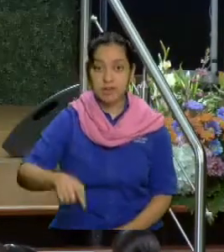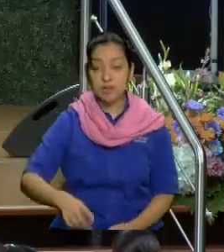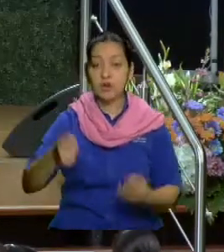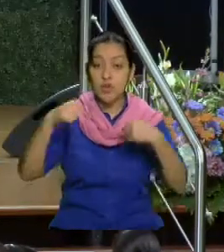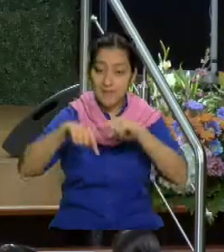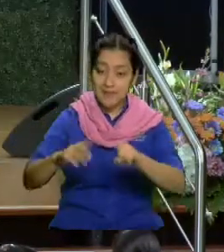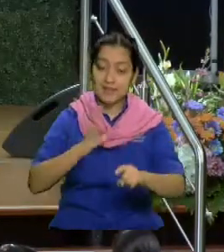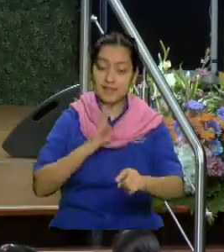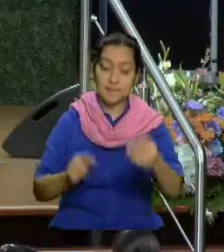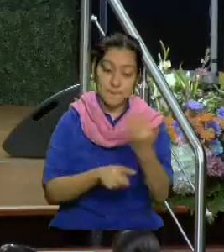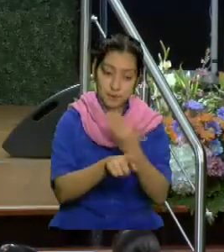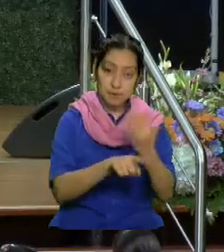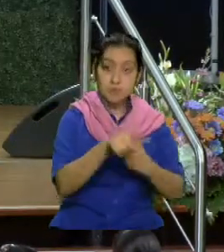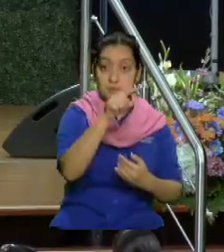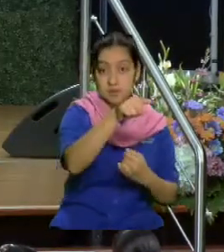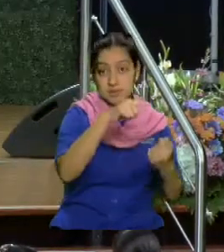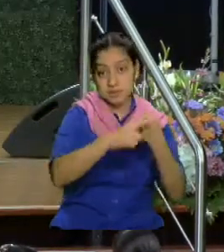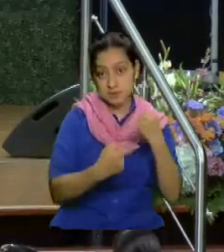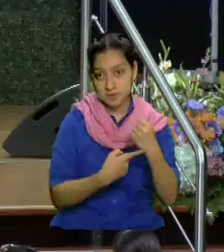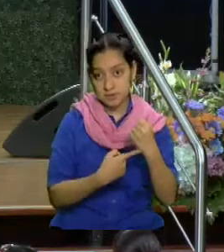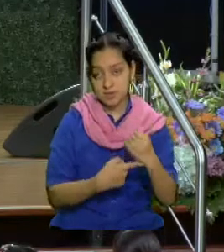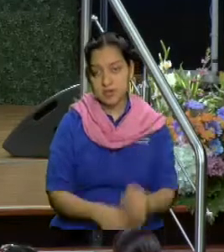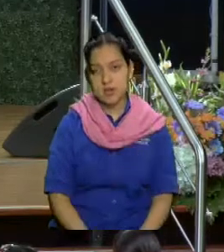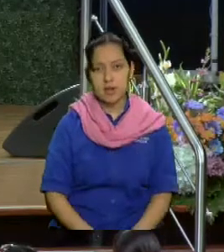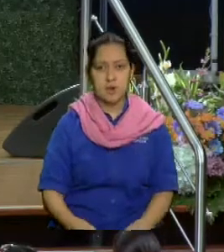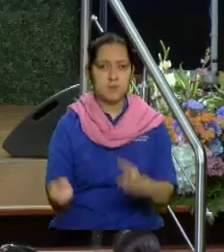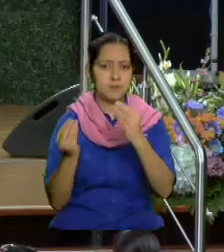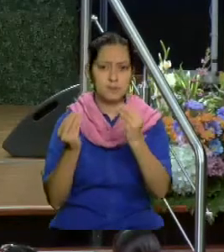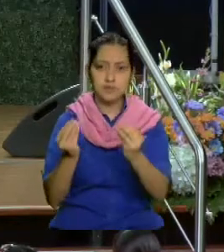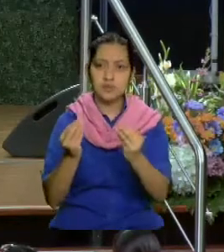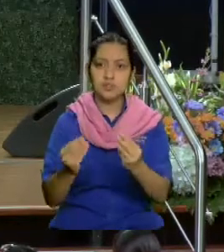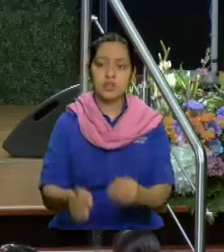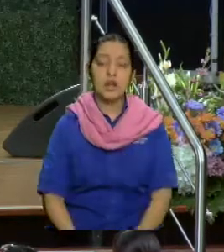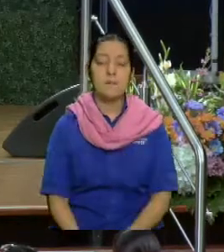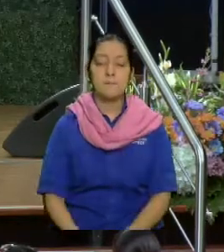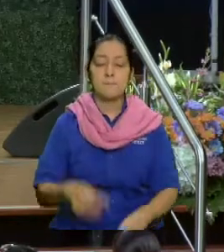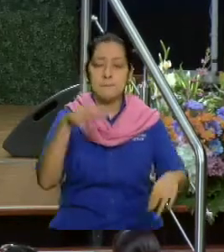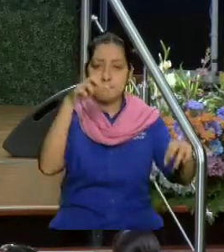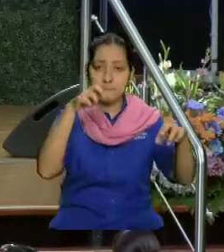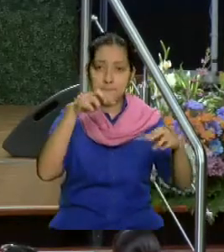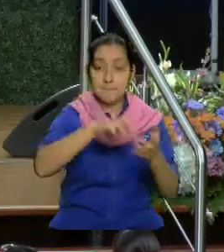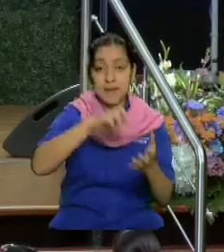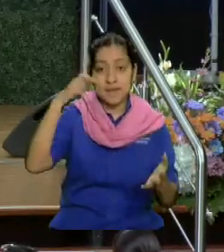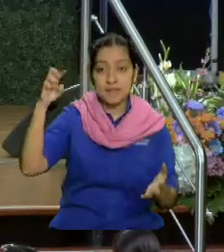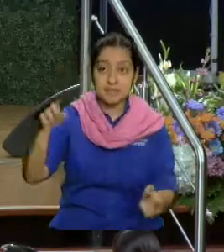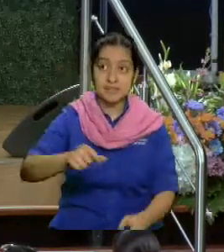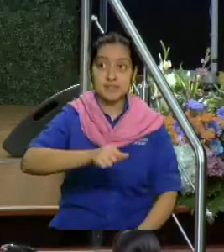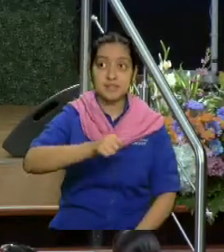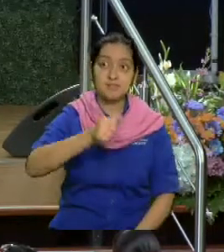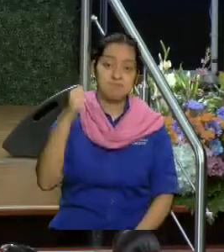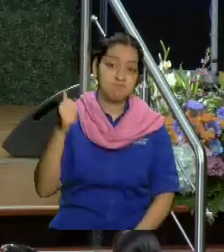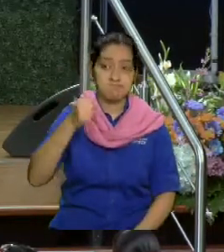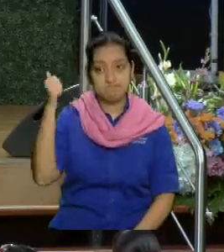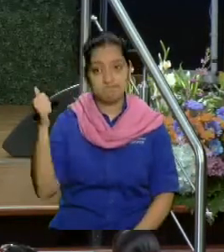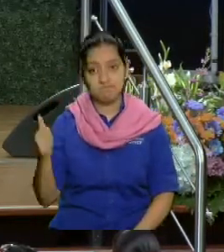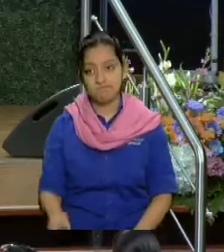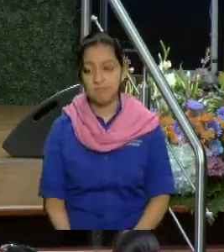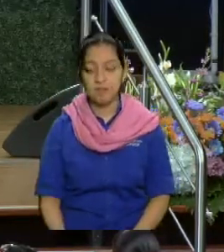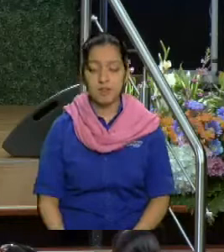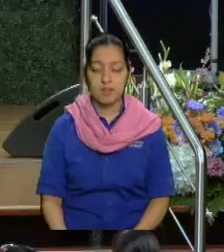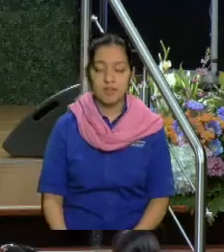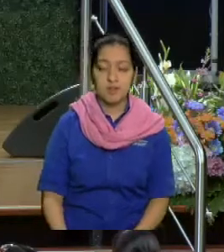está promocionando? Siria, los árabes, Irán, Iraque o los de la Franja de Gaza. Ya no terminé de leer la noticia porque solo